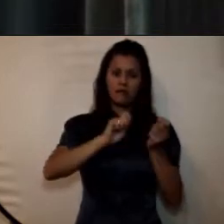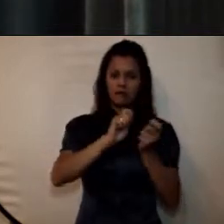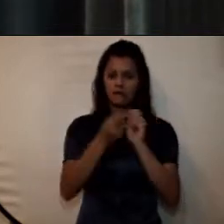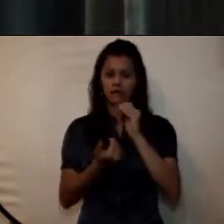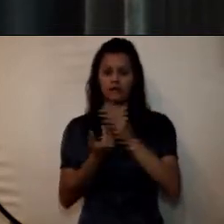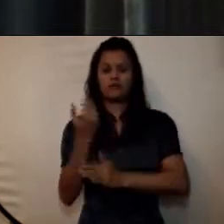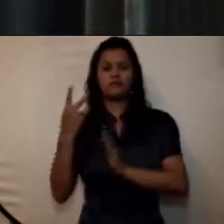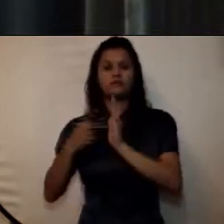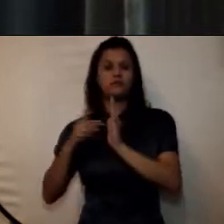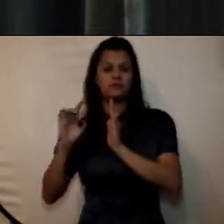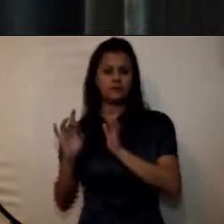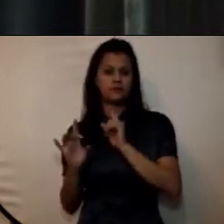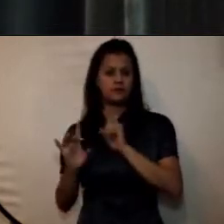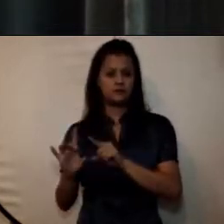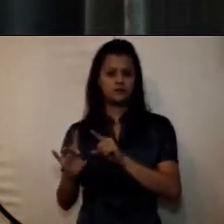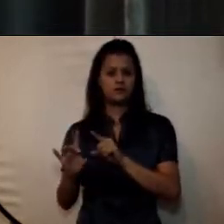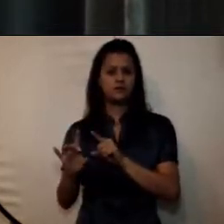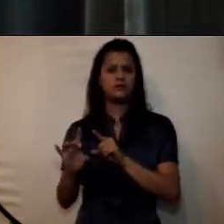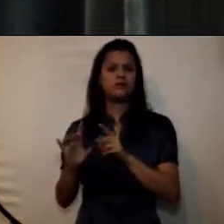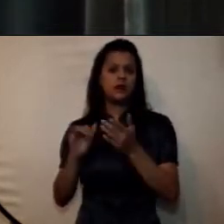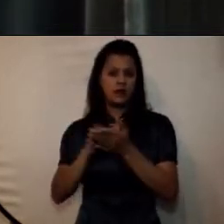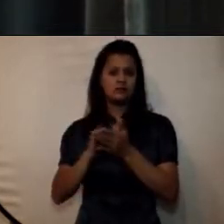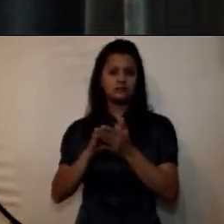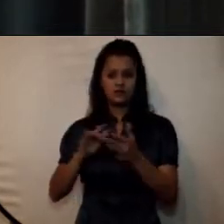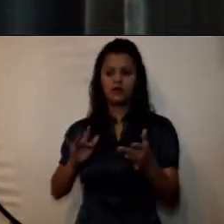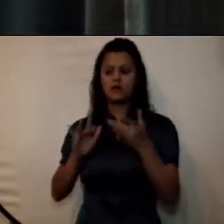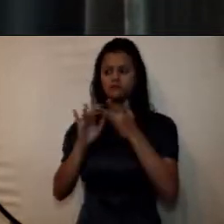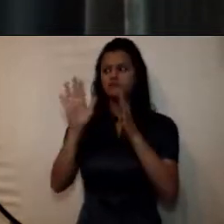actualización del marco estratégico institucional